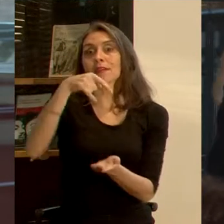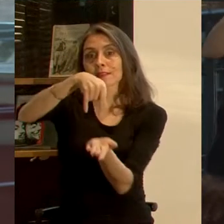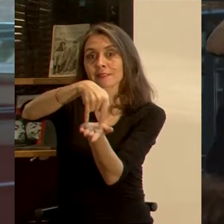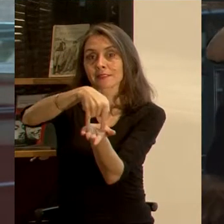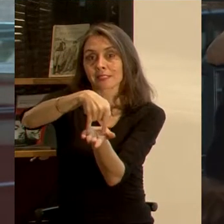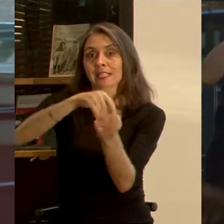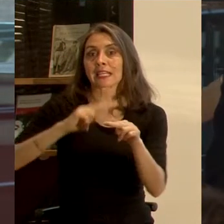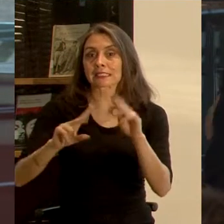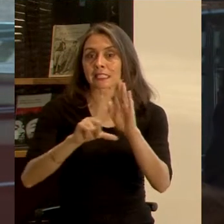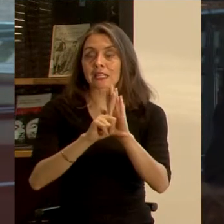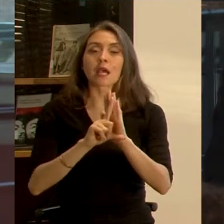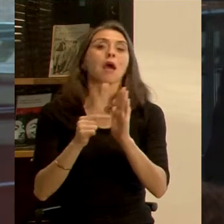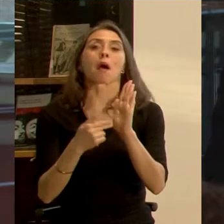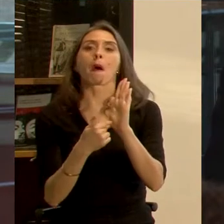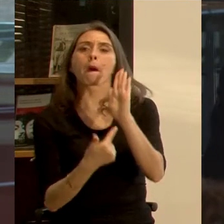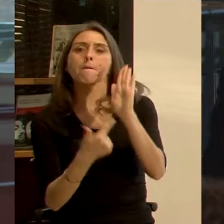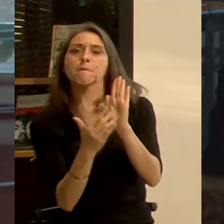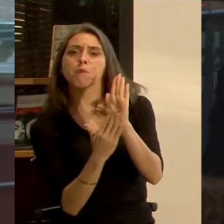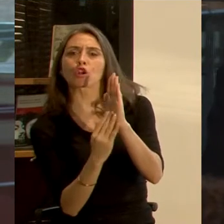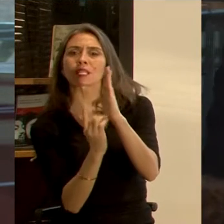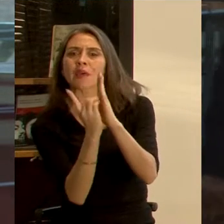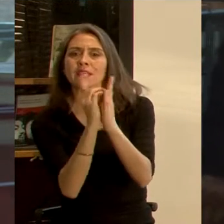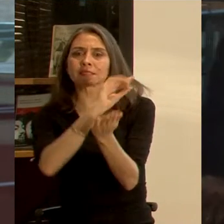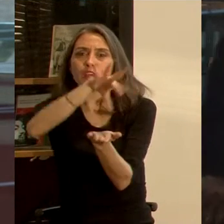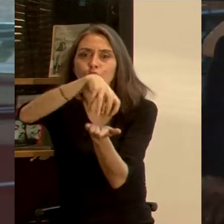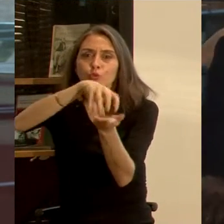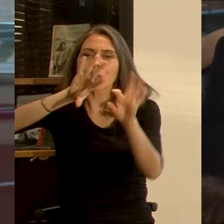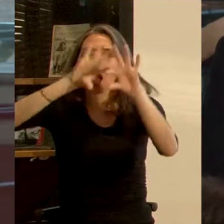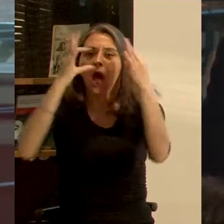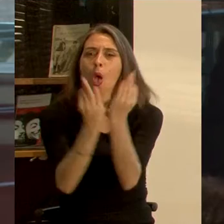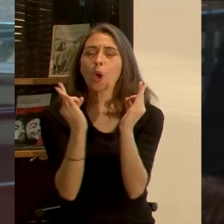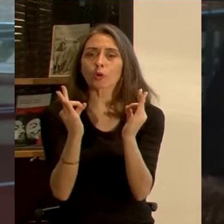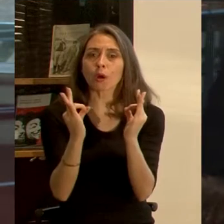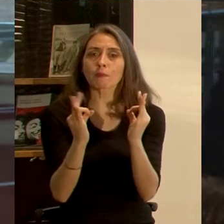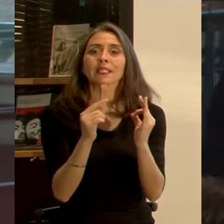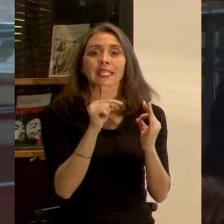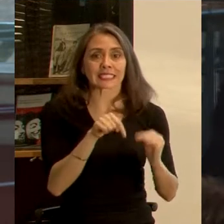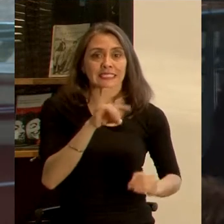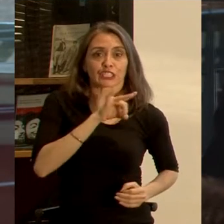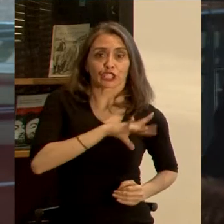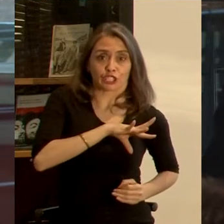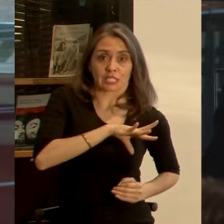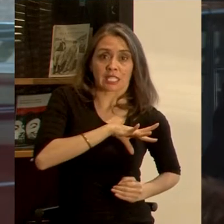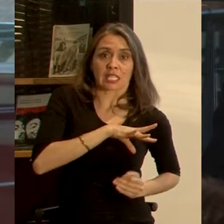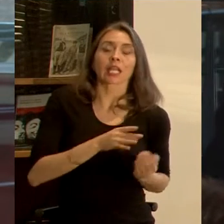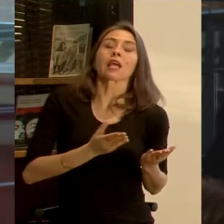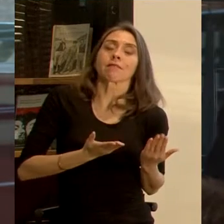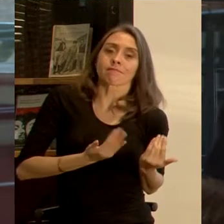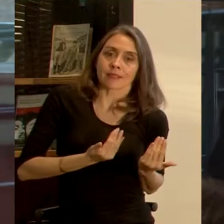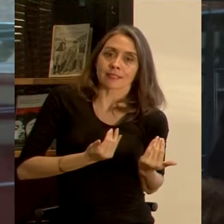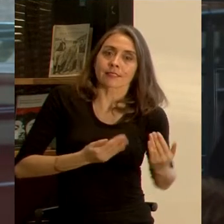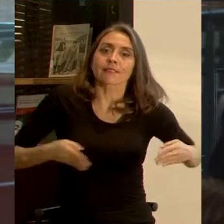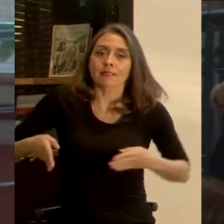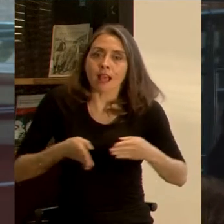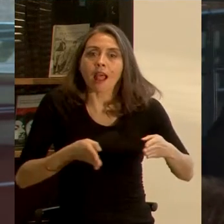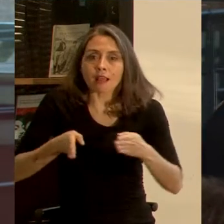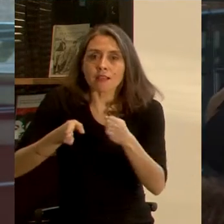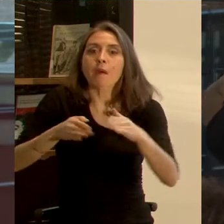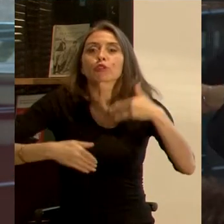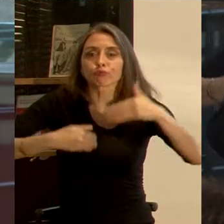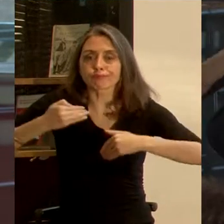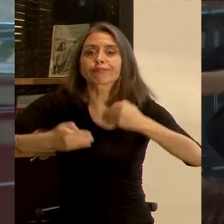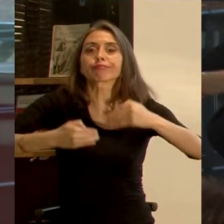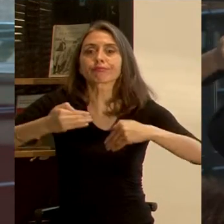definición de políticas de desarrollo urbano integrales es un camino que nuestro país necesariamente debe recorrer,